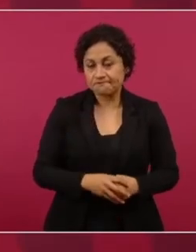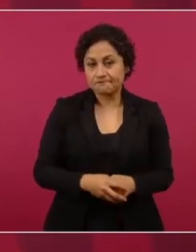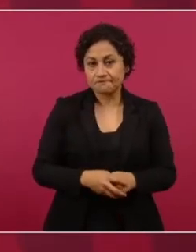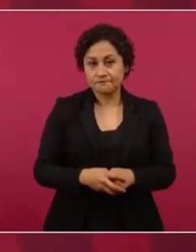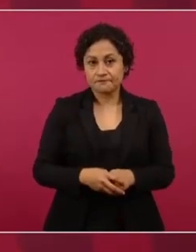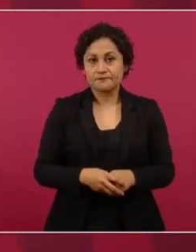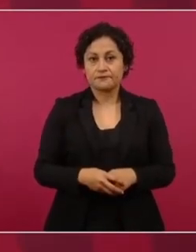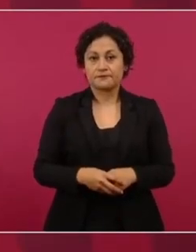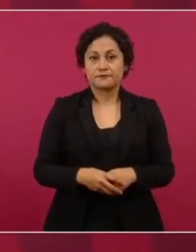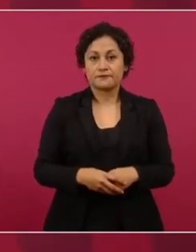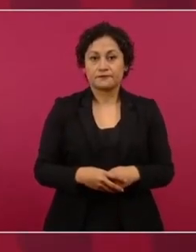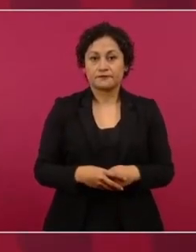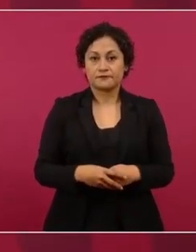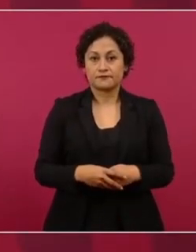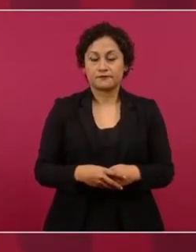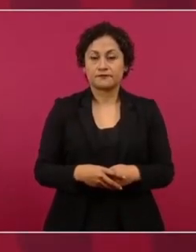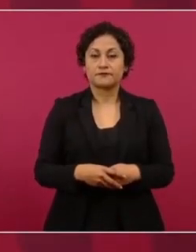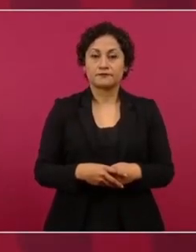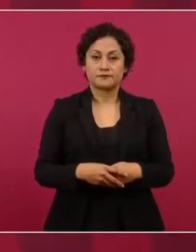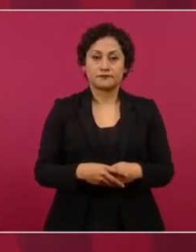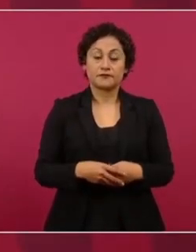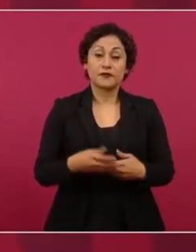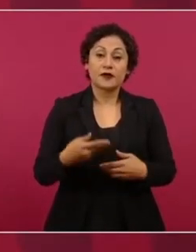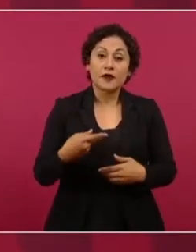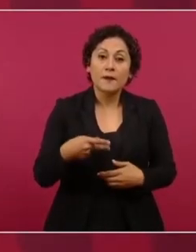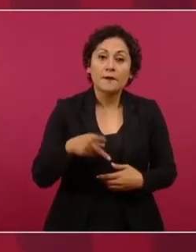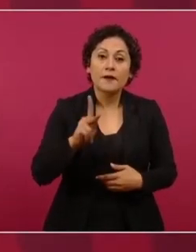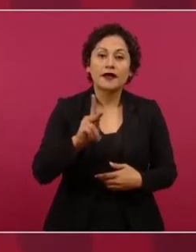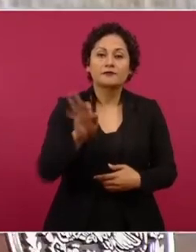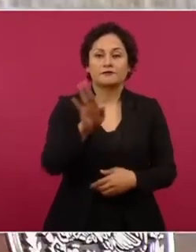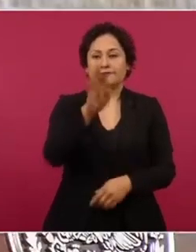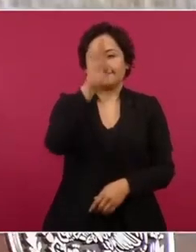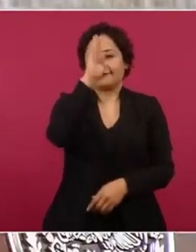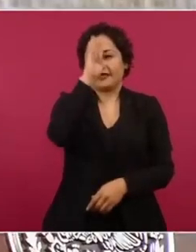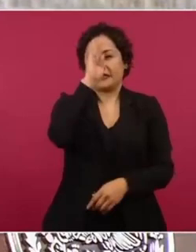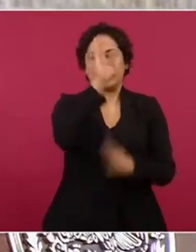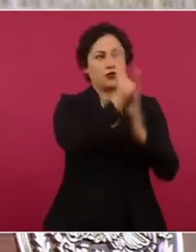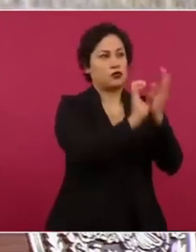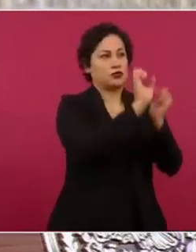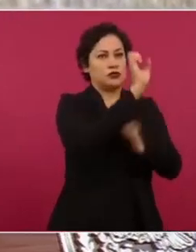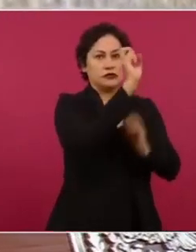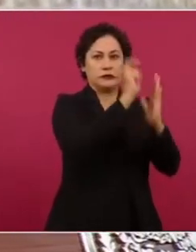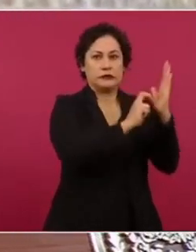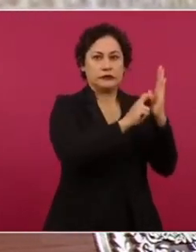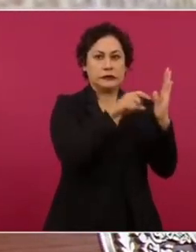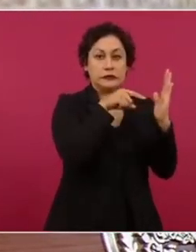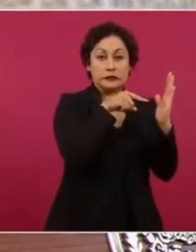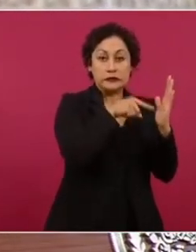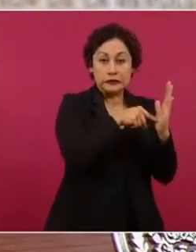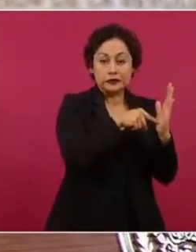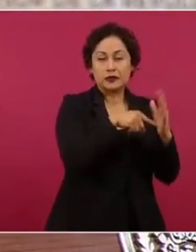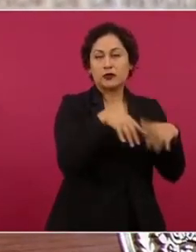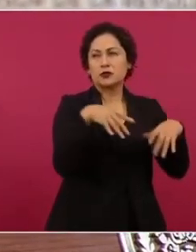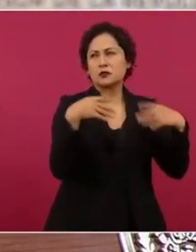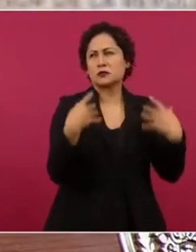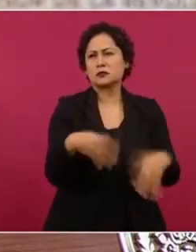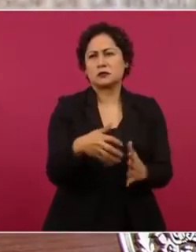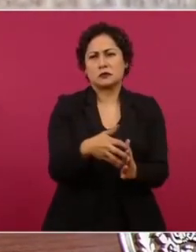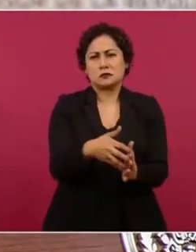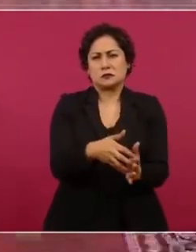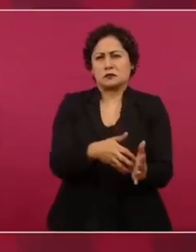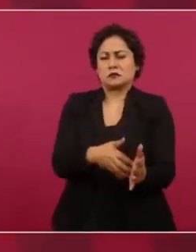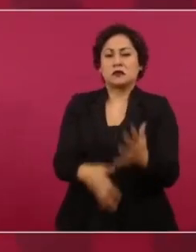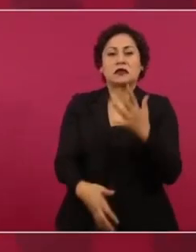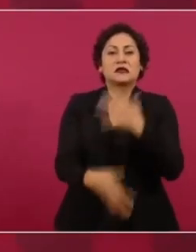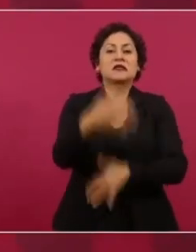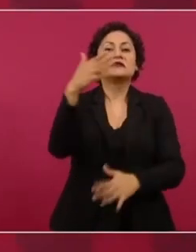Con la reforma a la Constitución, el ahorro hubiese llegado hasta los quince mil millones.